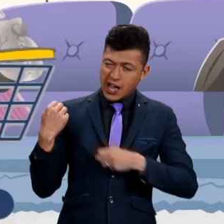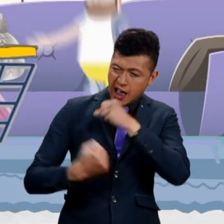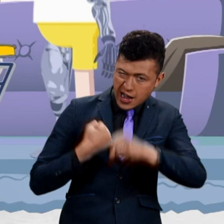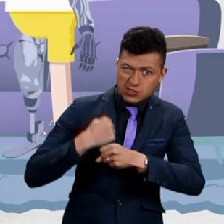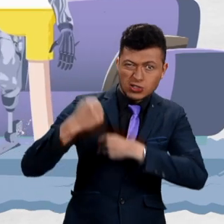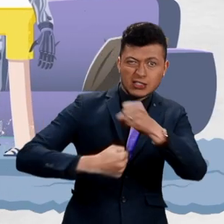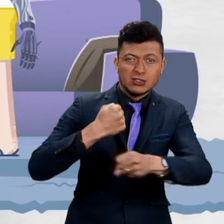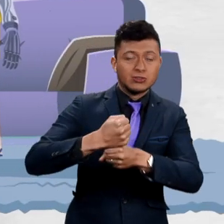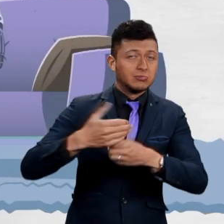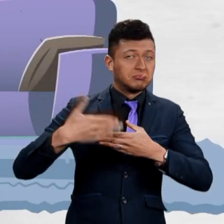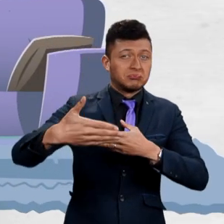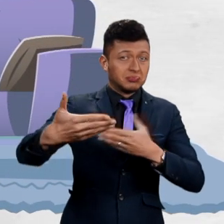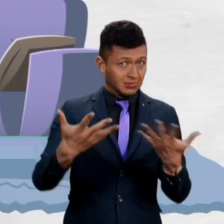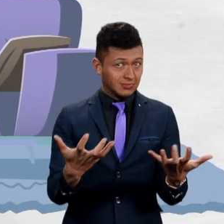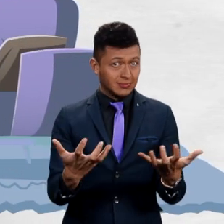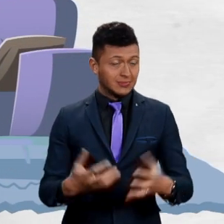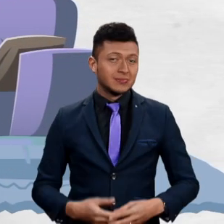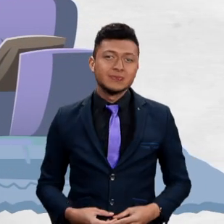viviremos cientos de años?